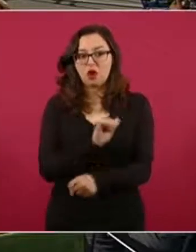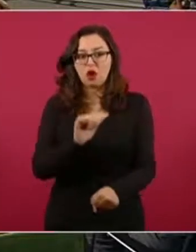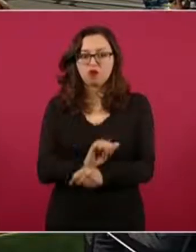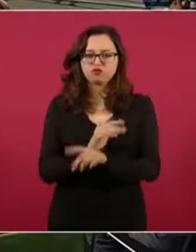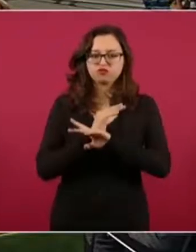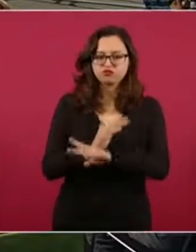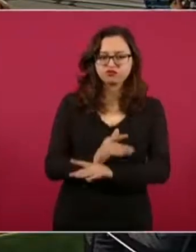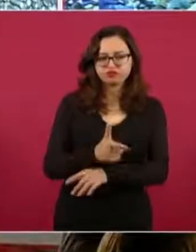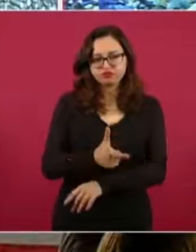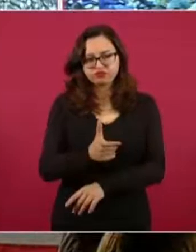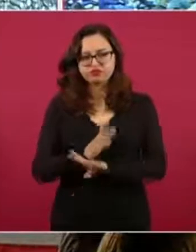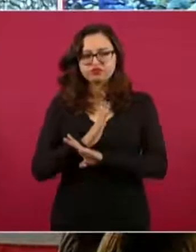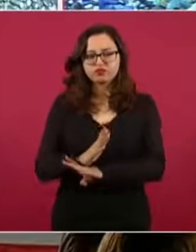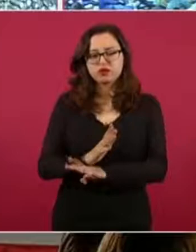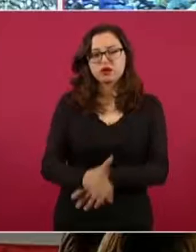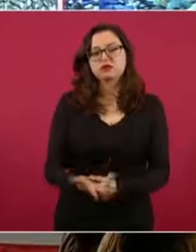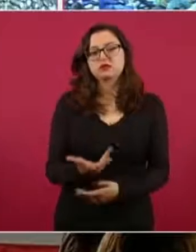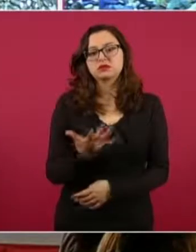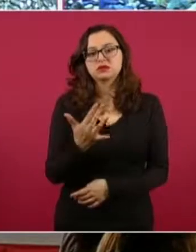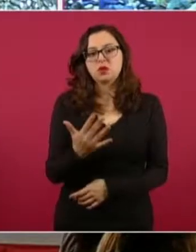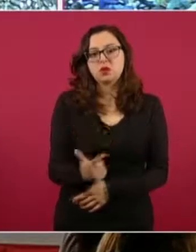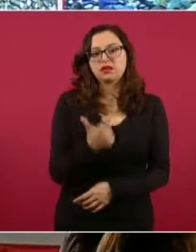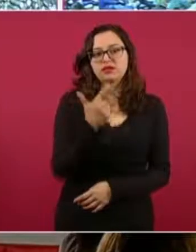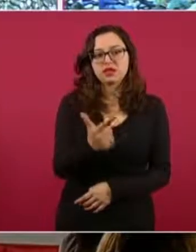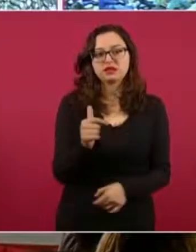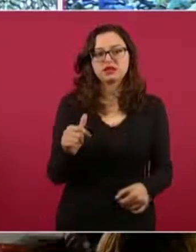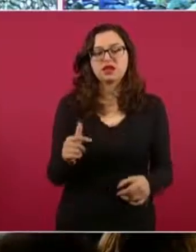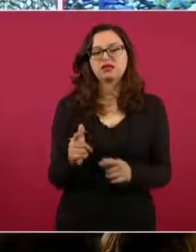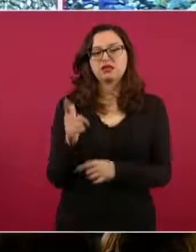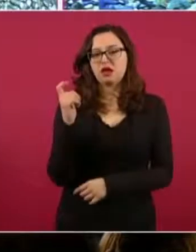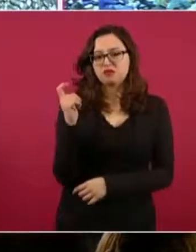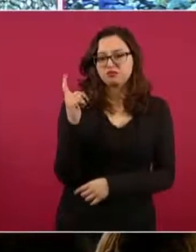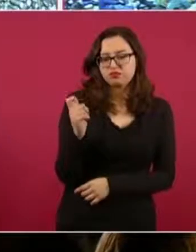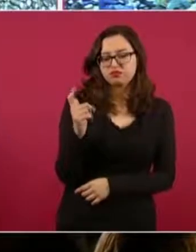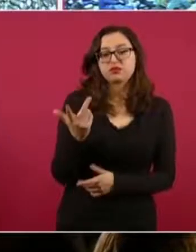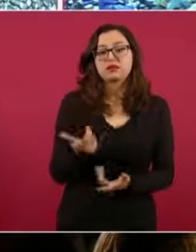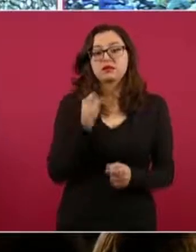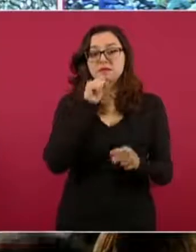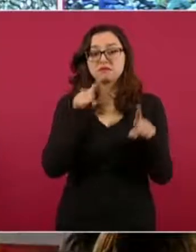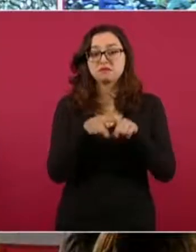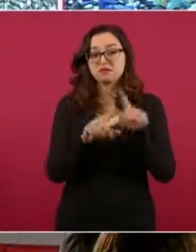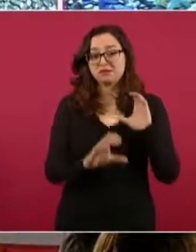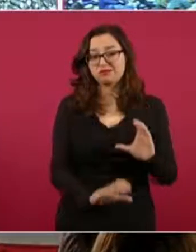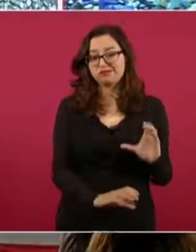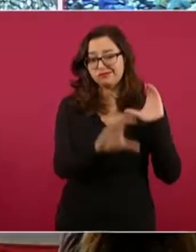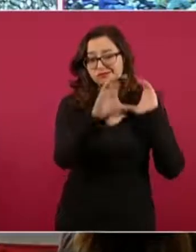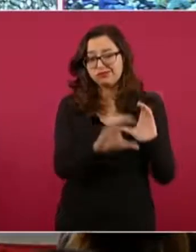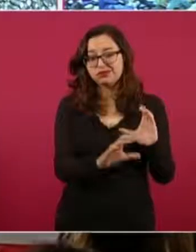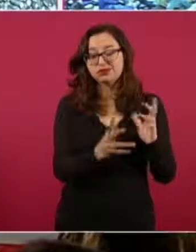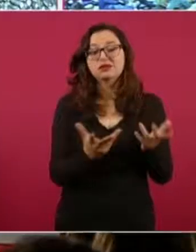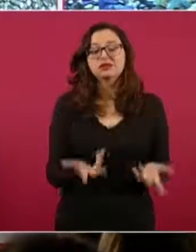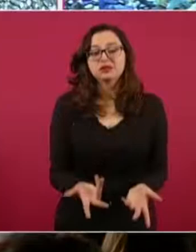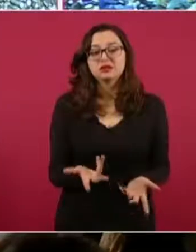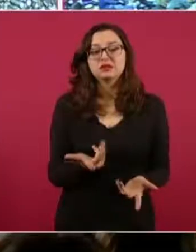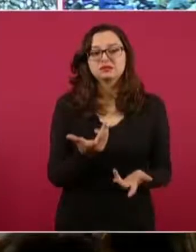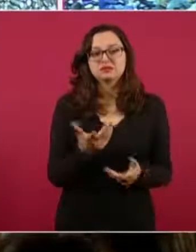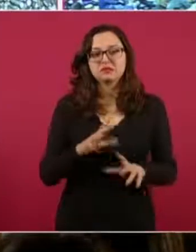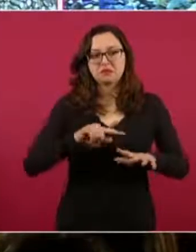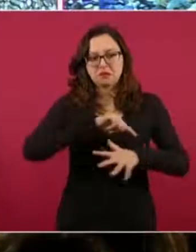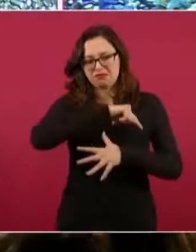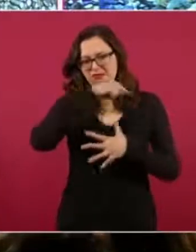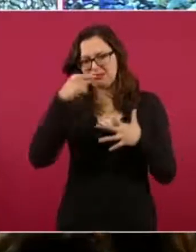57 armas cortas, un fusil Barrett calibre 50. Y por todos estos hechos, la